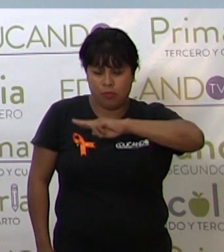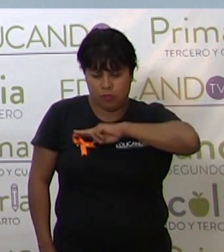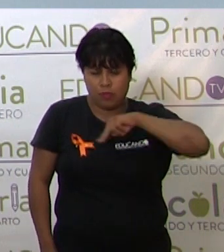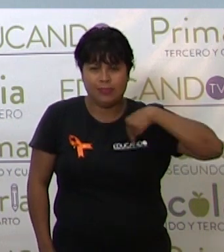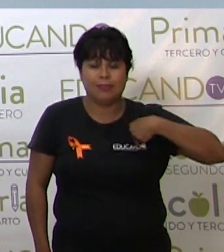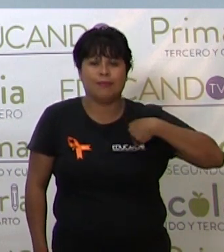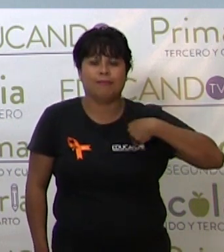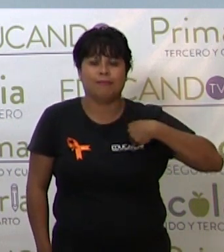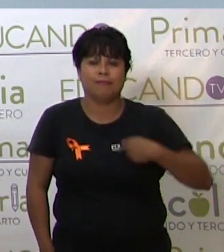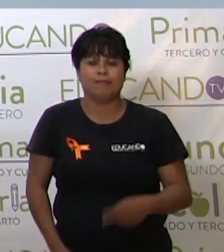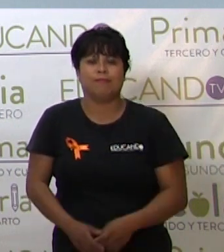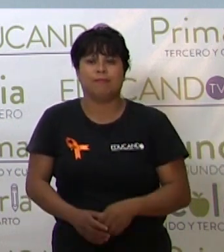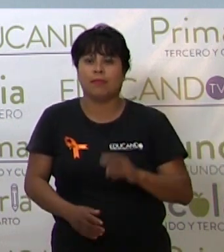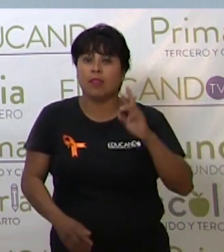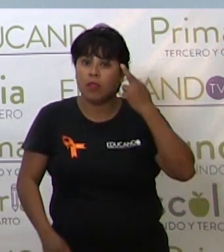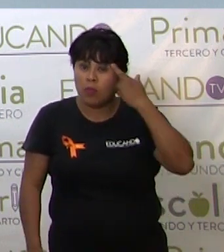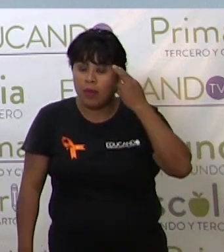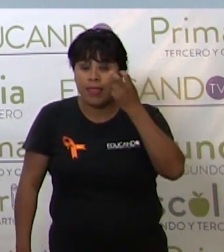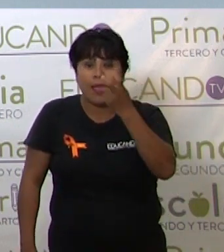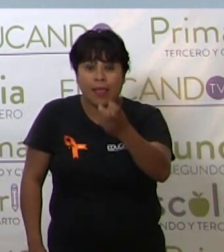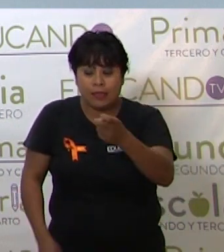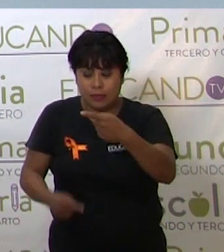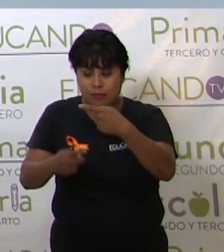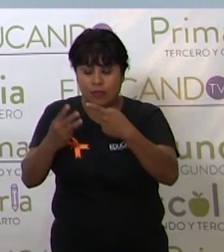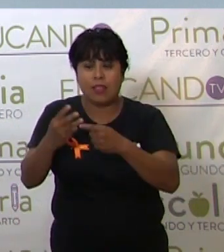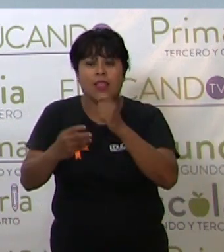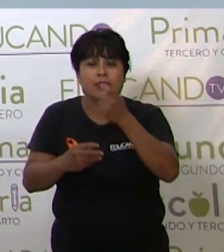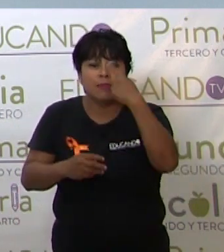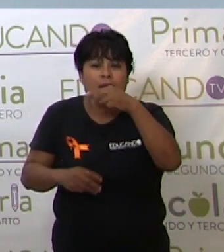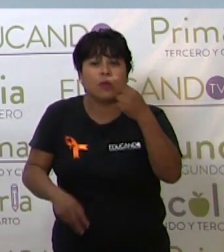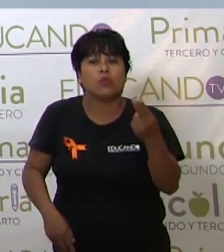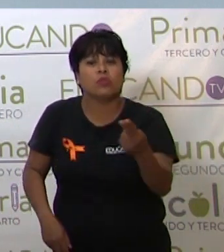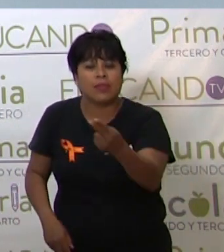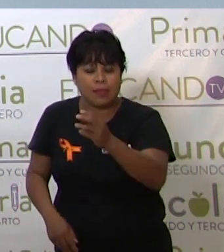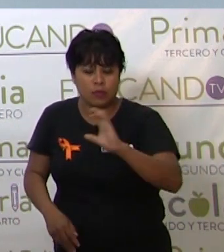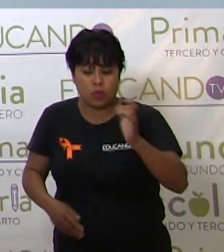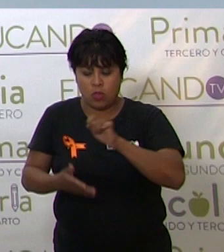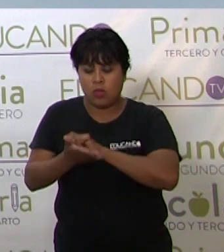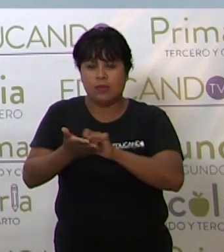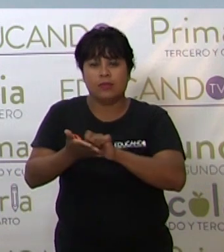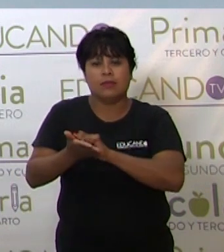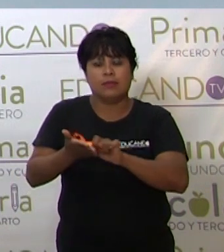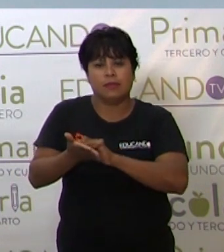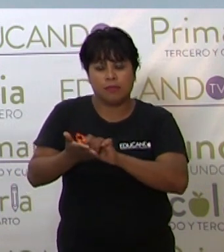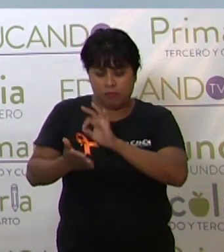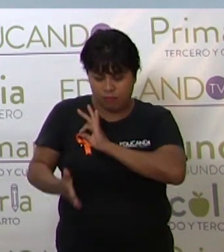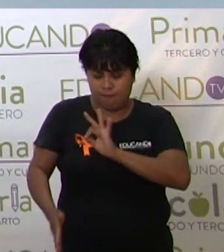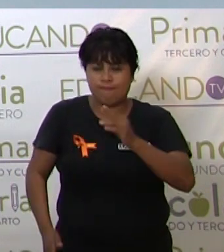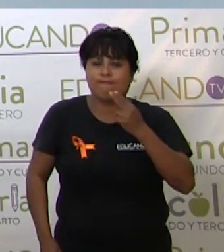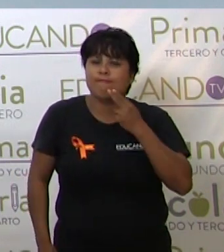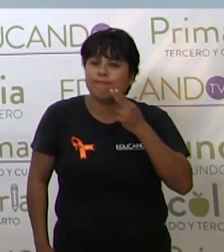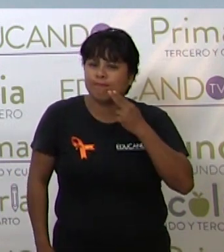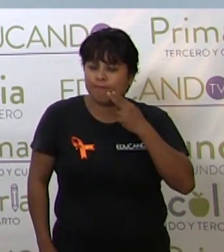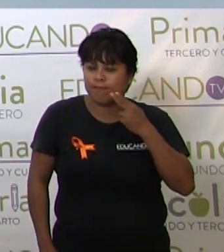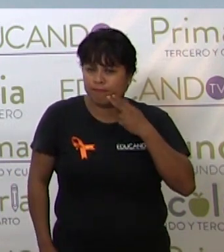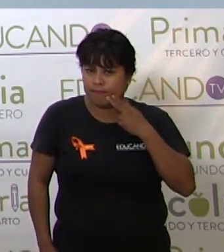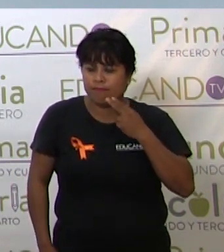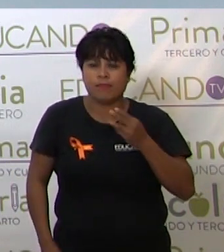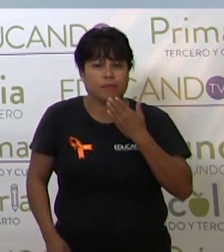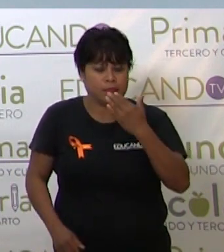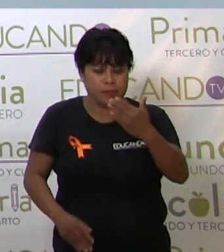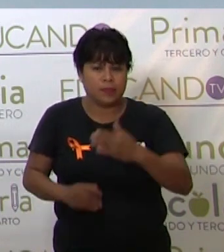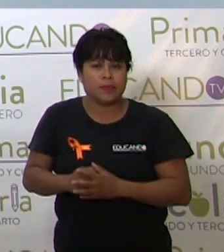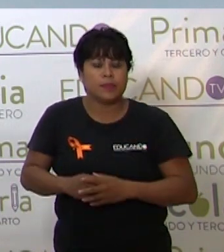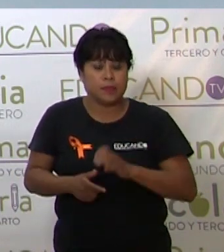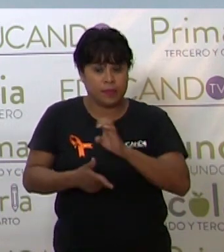nuestro. Recuerden que estos recursos son para que ustedes, al momento de escribir, los utilicen. Muy